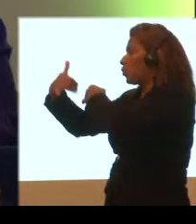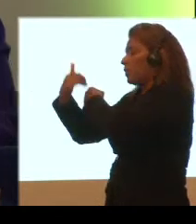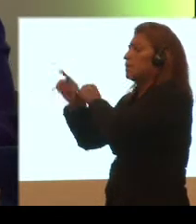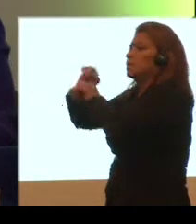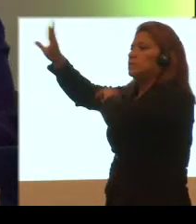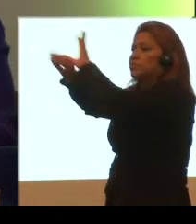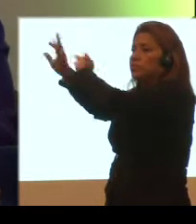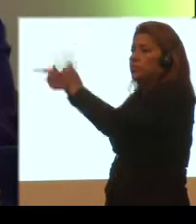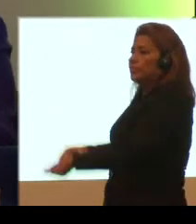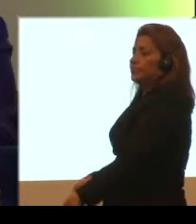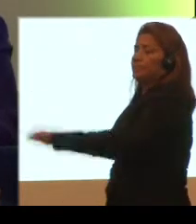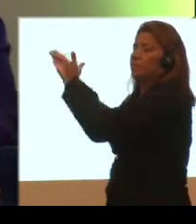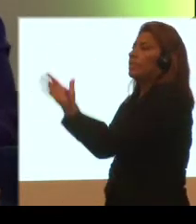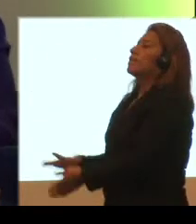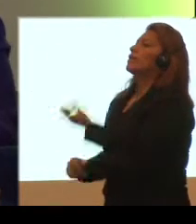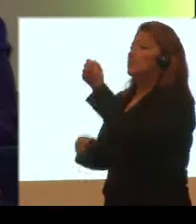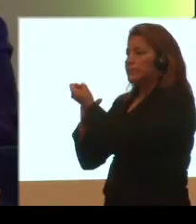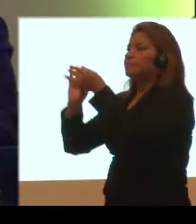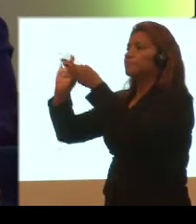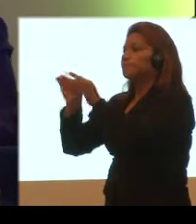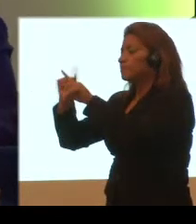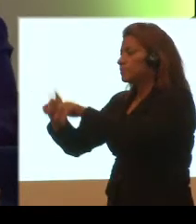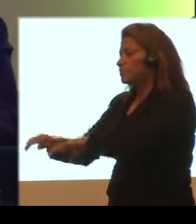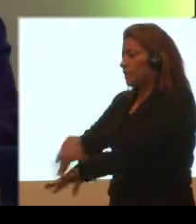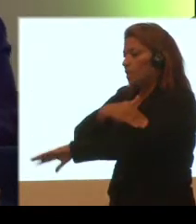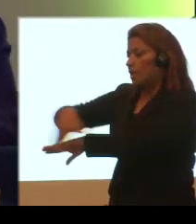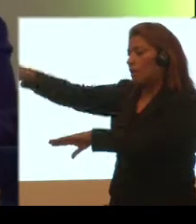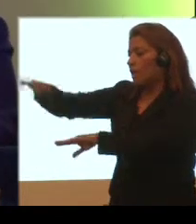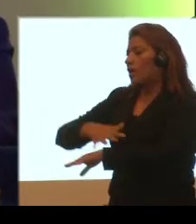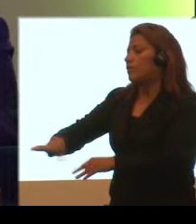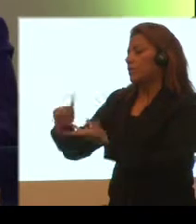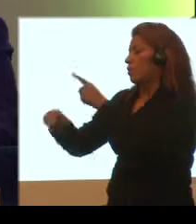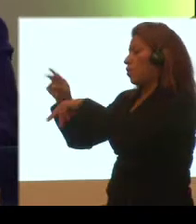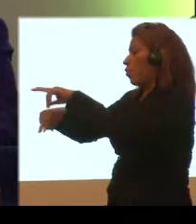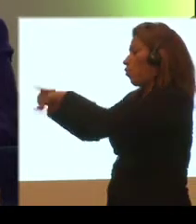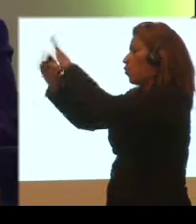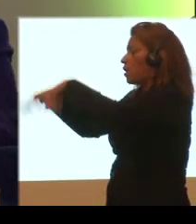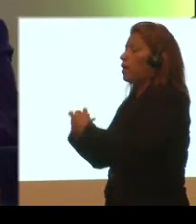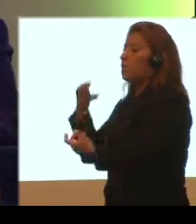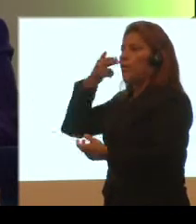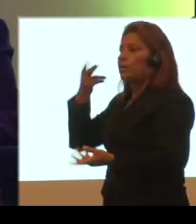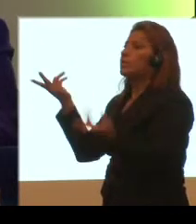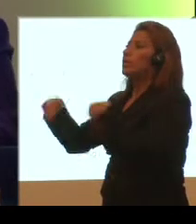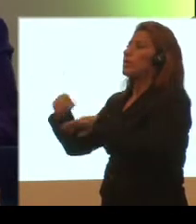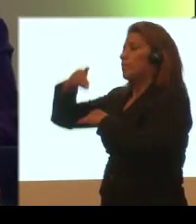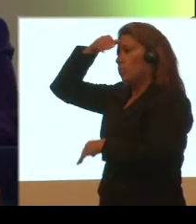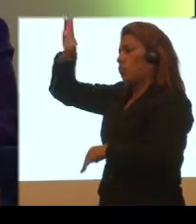apoyado en la reconstrucción de infraestructura vial y de vivienda en países como Haití y Cuba.